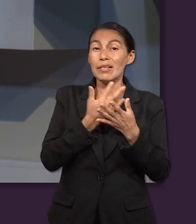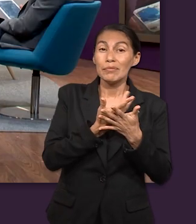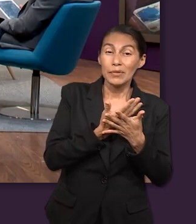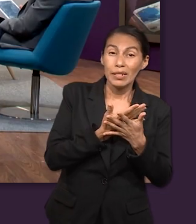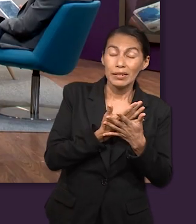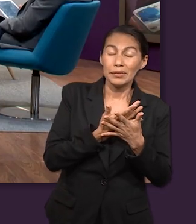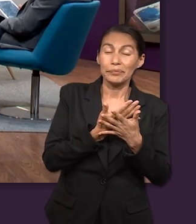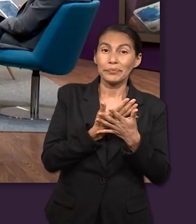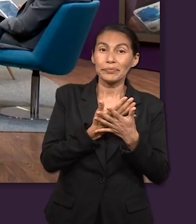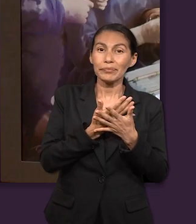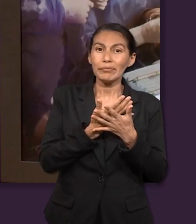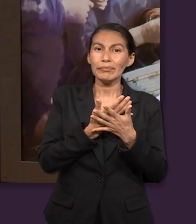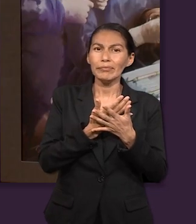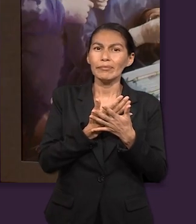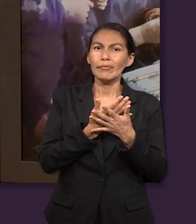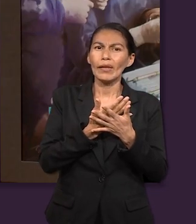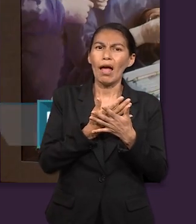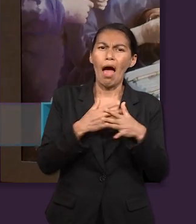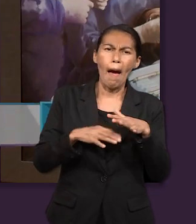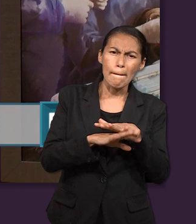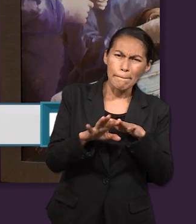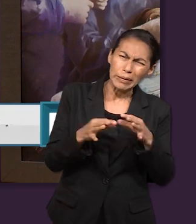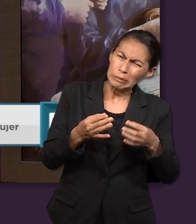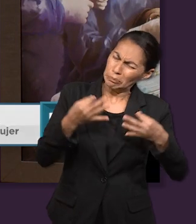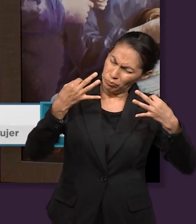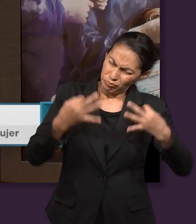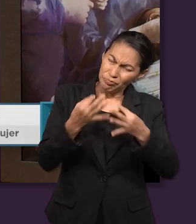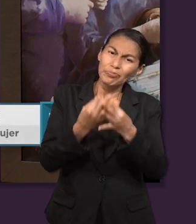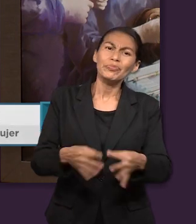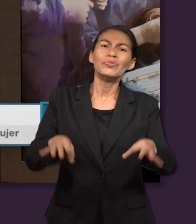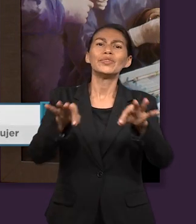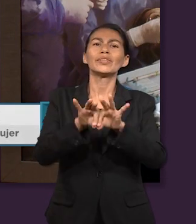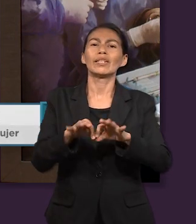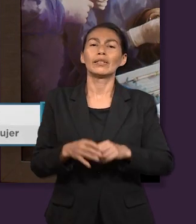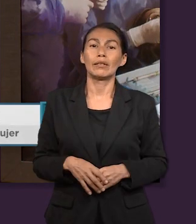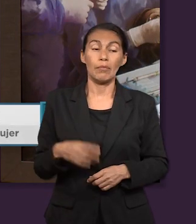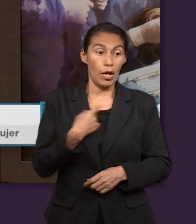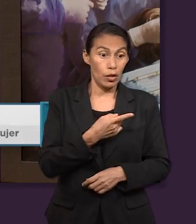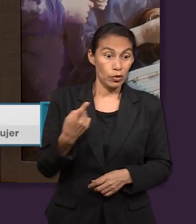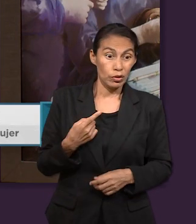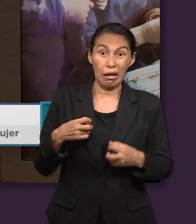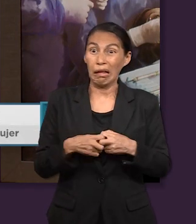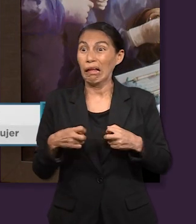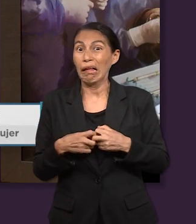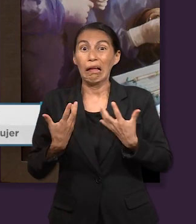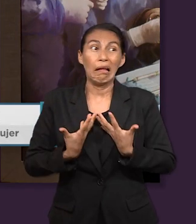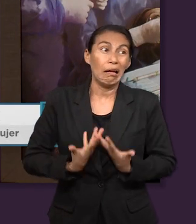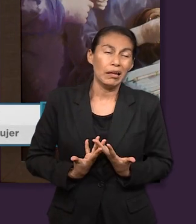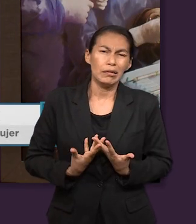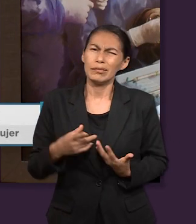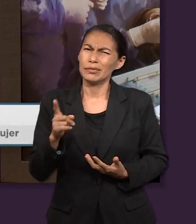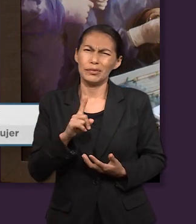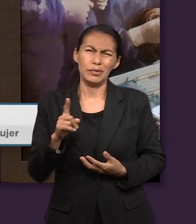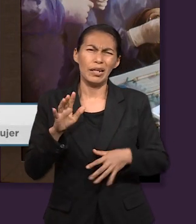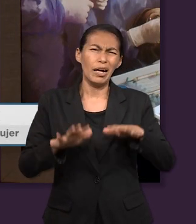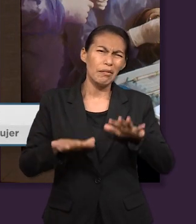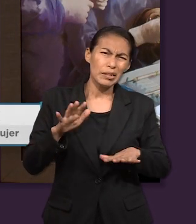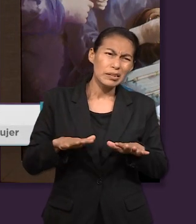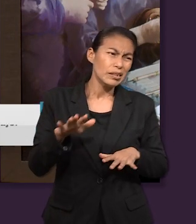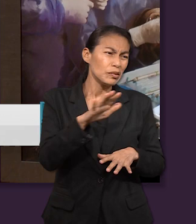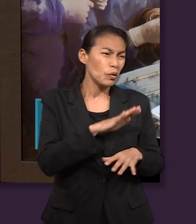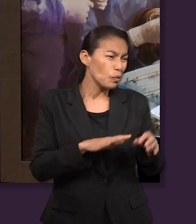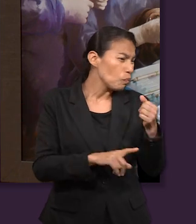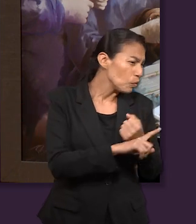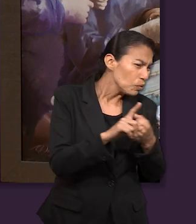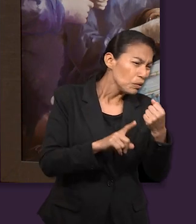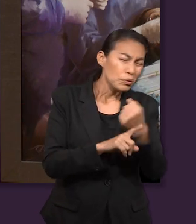Una tercera esperanza. Y es que la esperanza es un pilar fundamental para no desesperar cuando las cosas